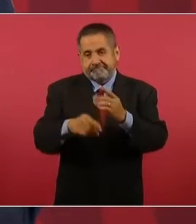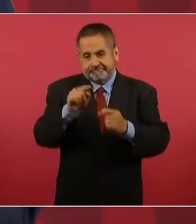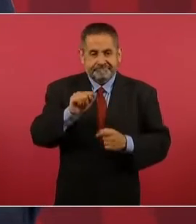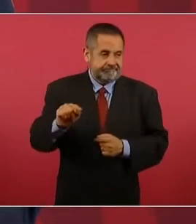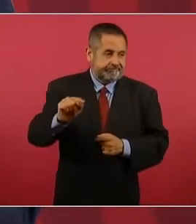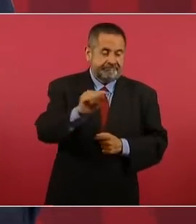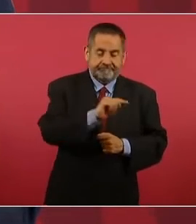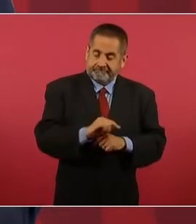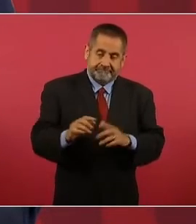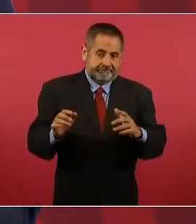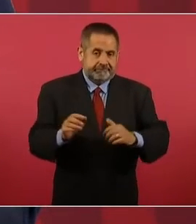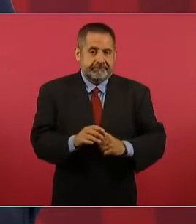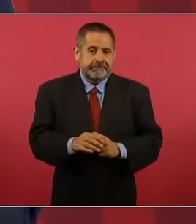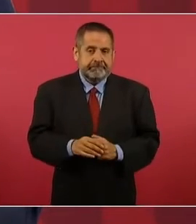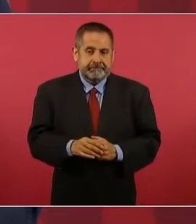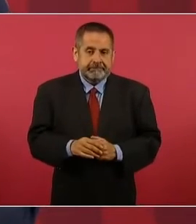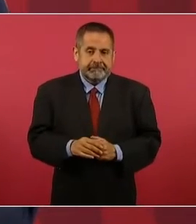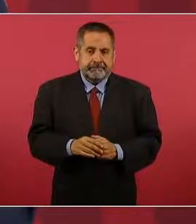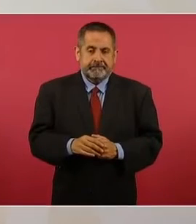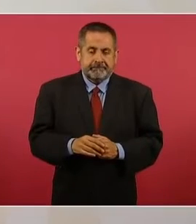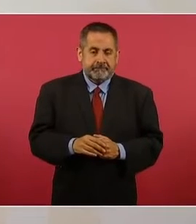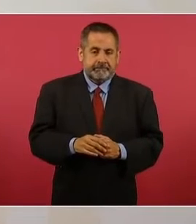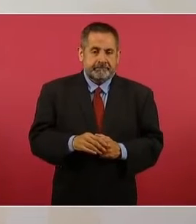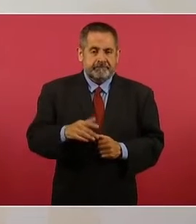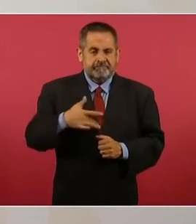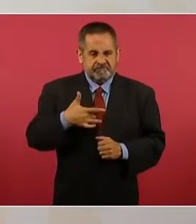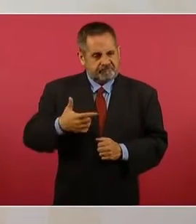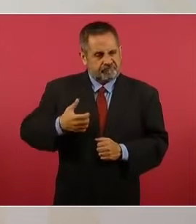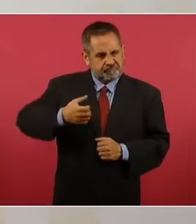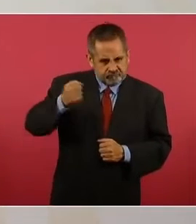no se les siente.